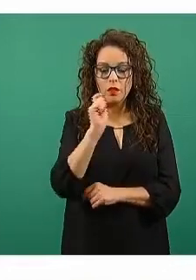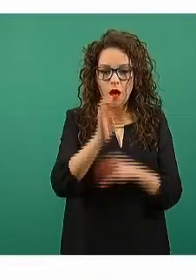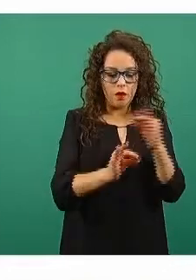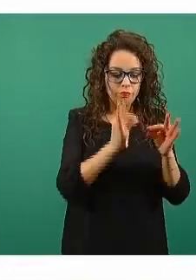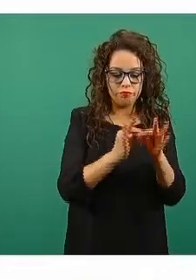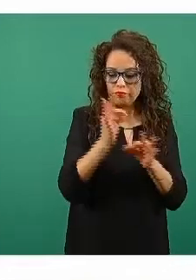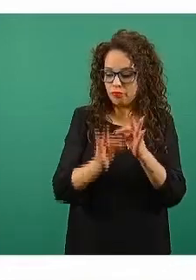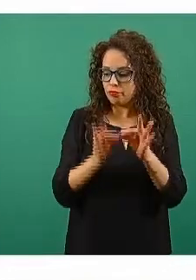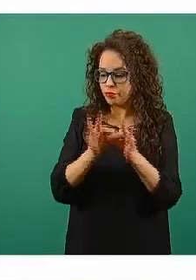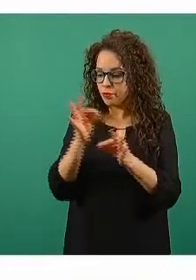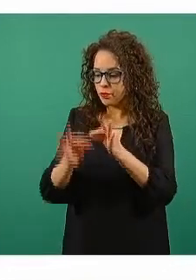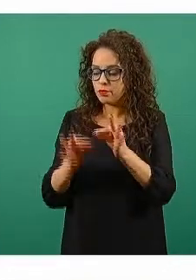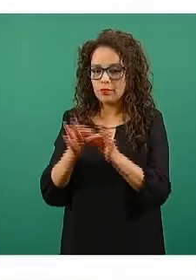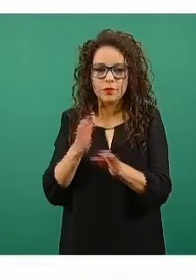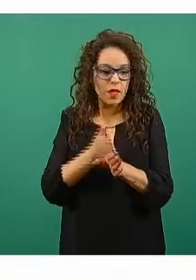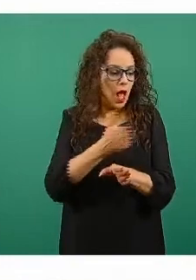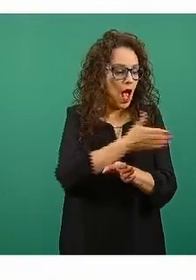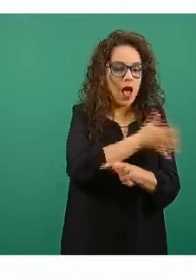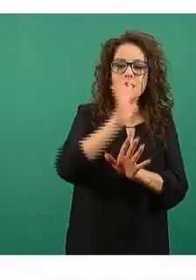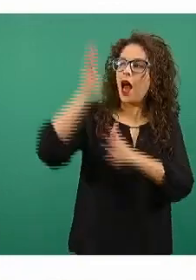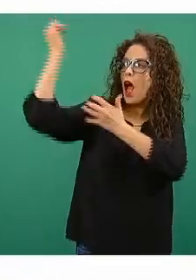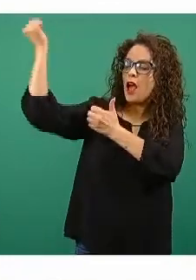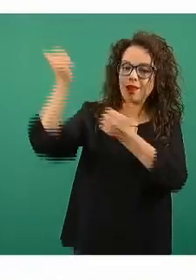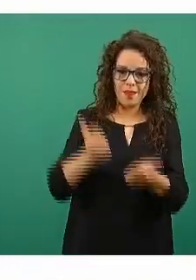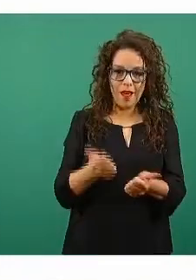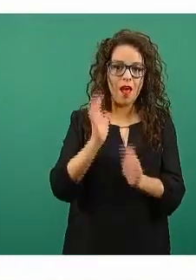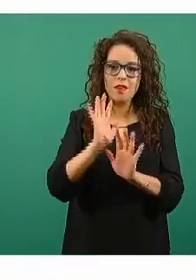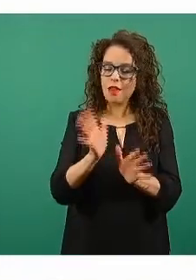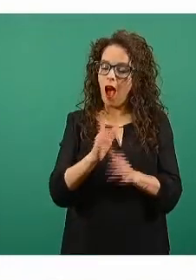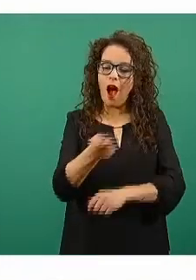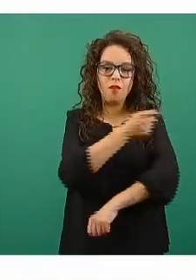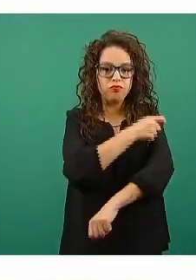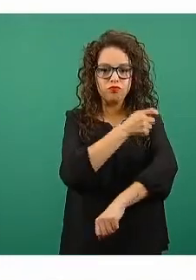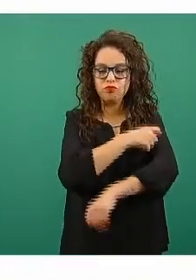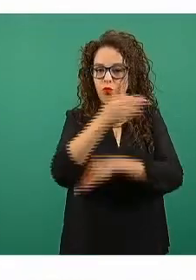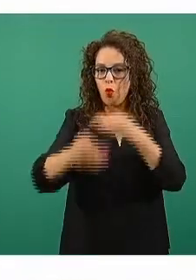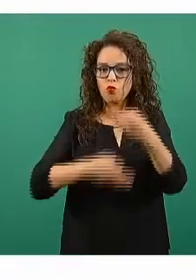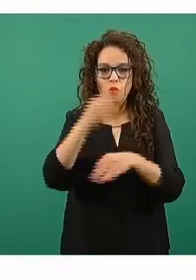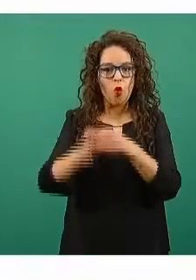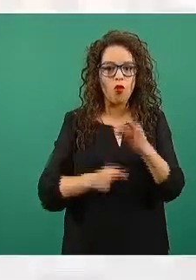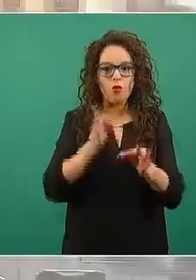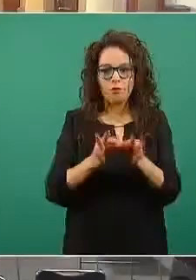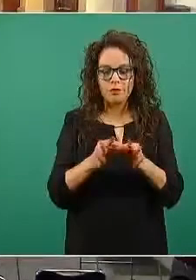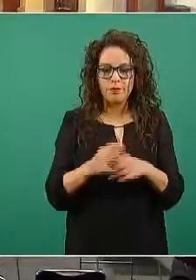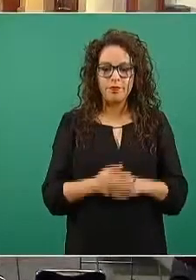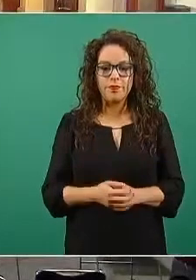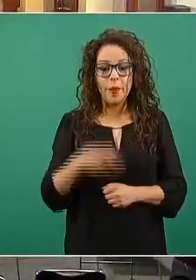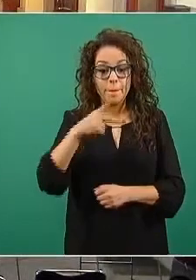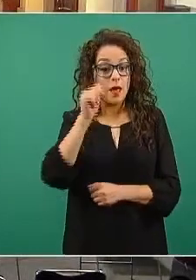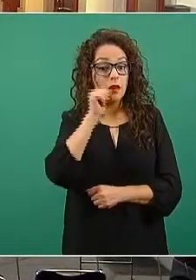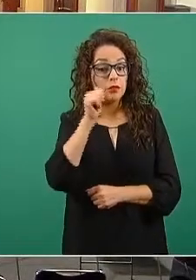los embarques previos y como se ha comentado, siempre se tiene la